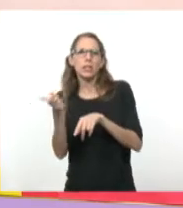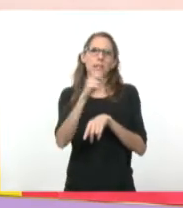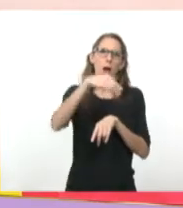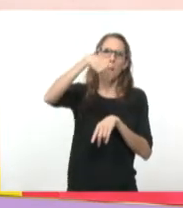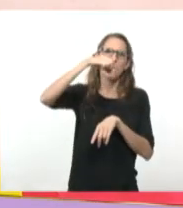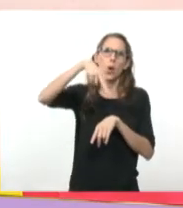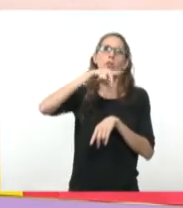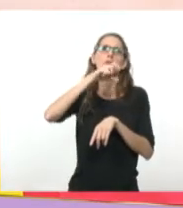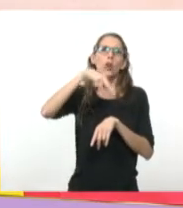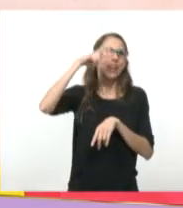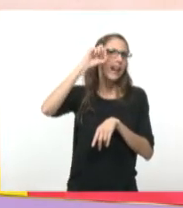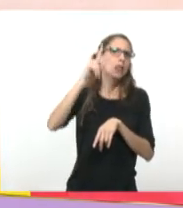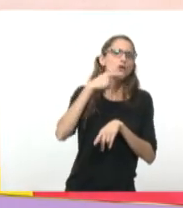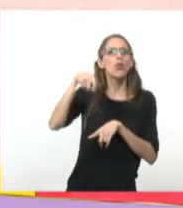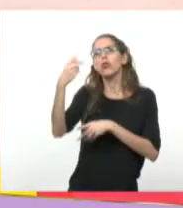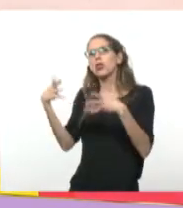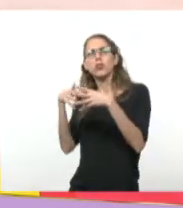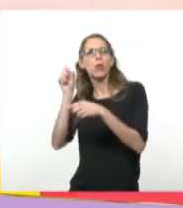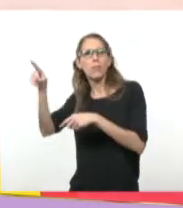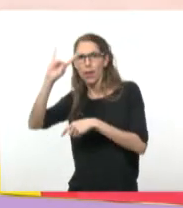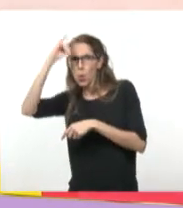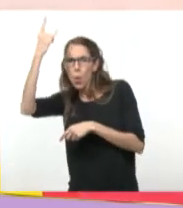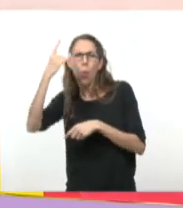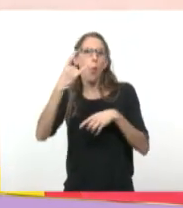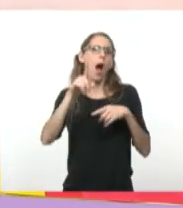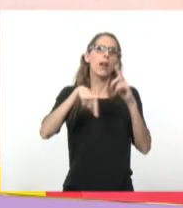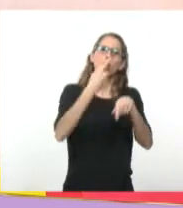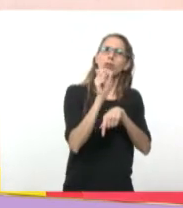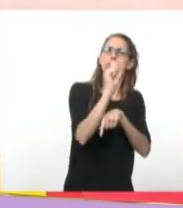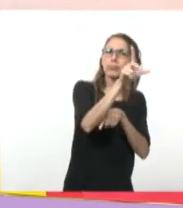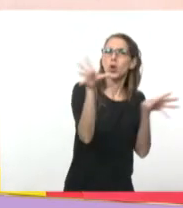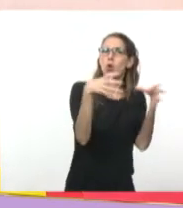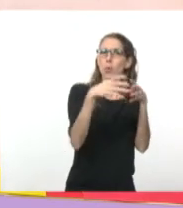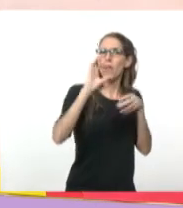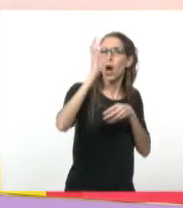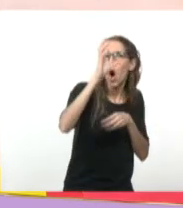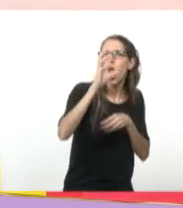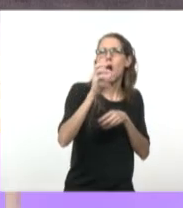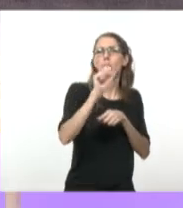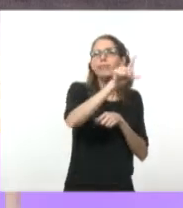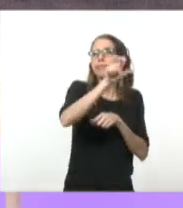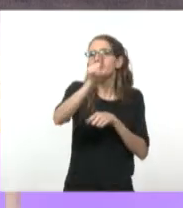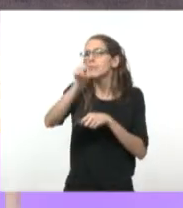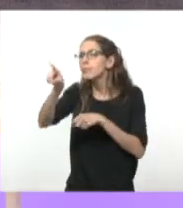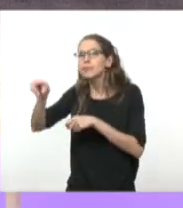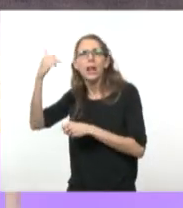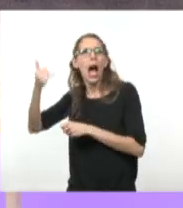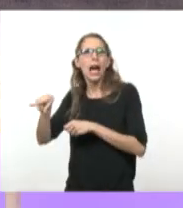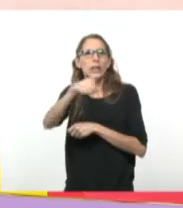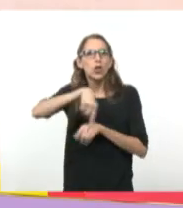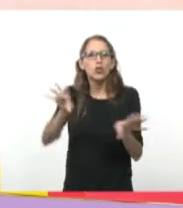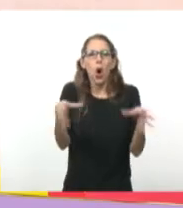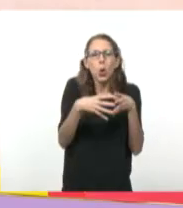Tupamaros en Uruguay, el Ejército de Liberación Nacional de Colombia, también van a encontrar en el grupos guerrilleros. Grupos